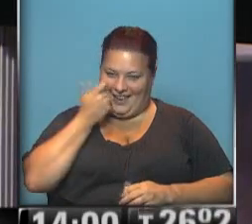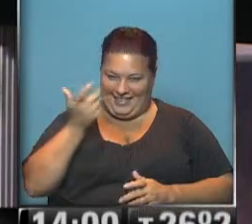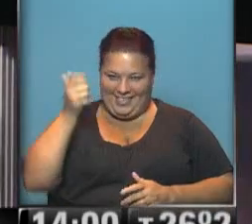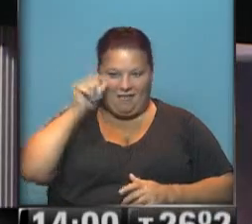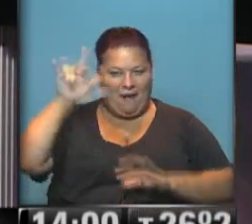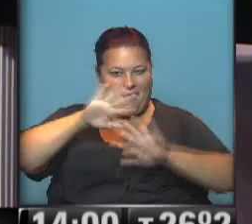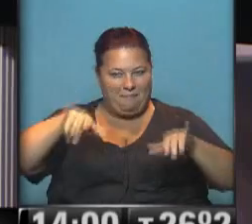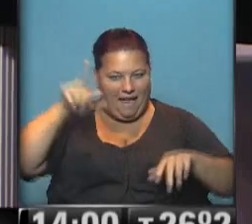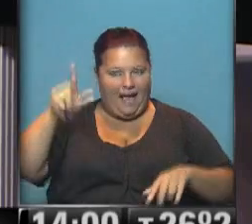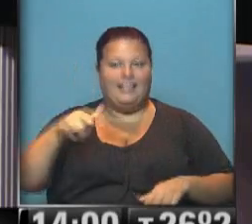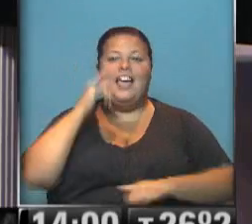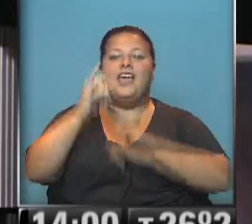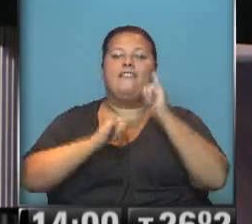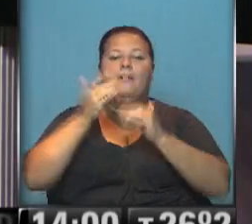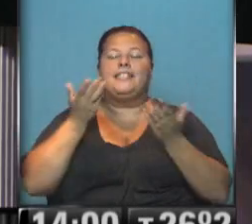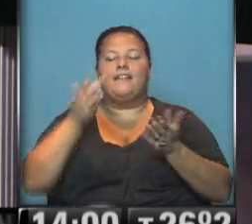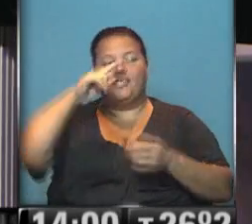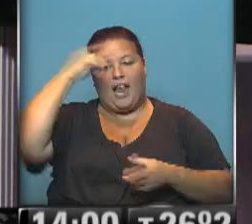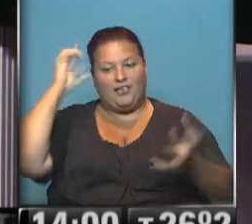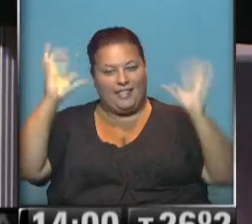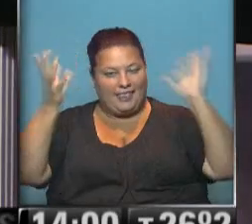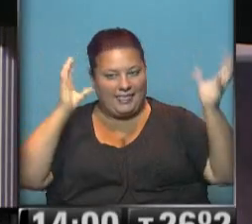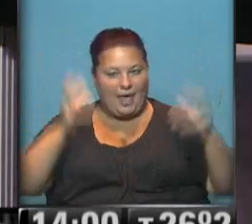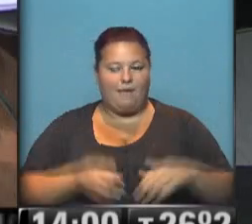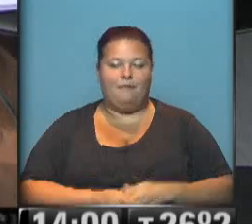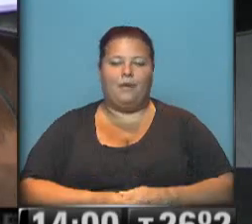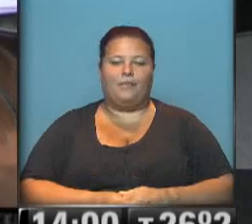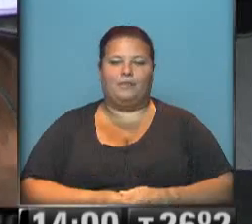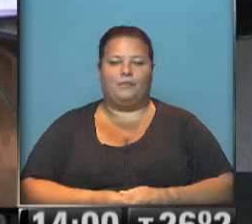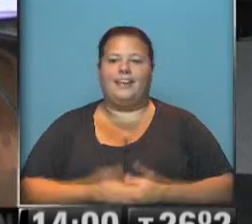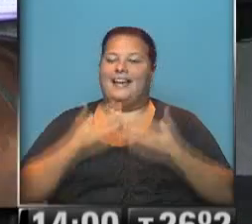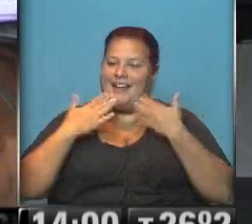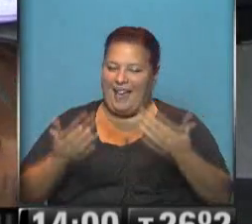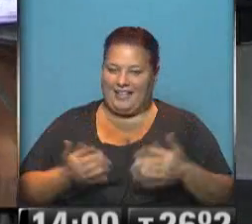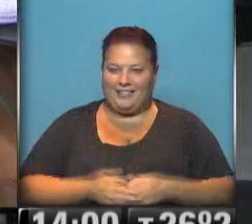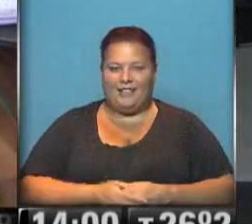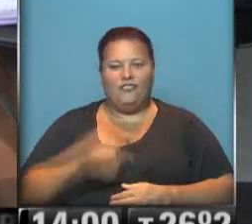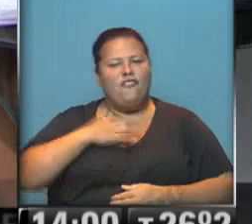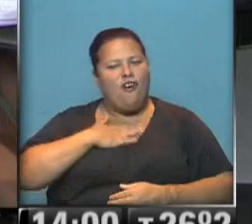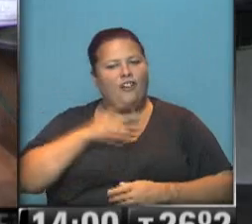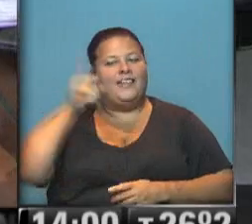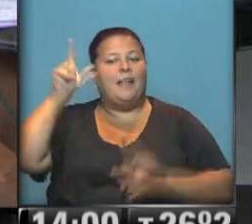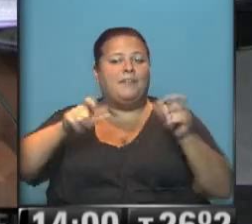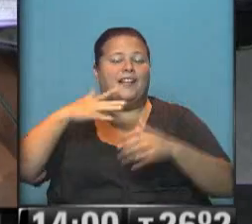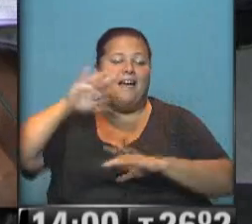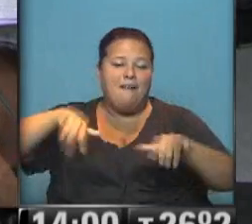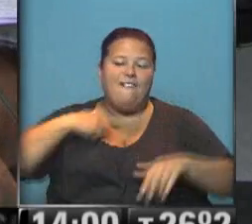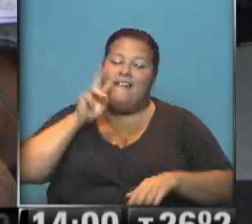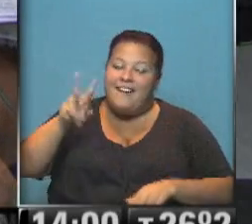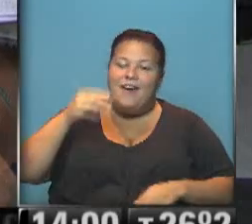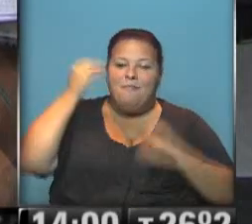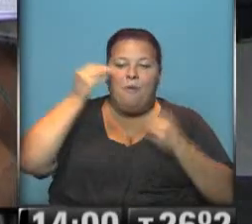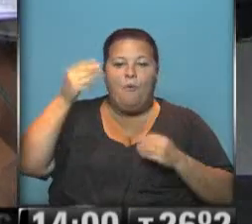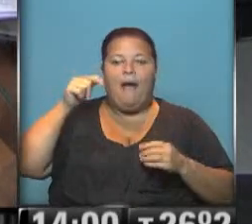está la costa. Información del Servicio Meteorológico Nacional. Gracias Nadia. Yo me pongo contento por los que están en la costa, la verdad, me